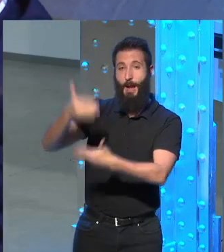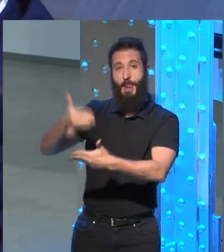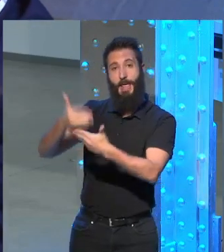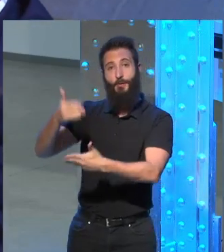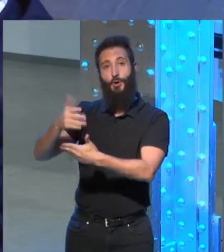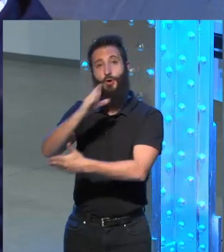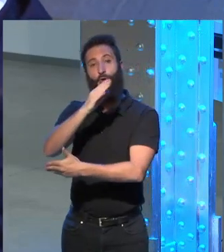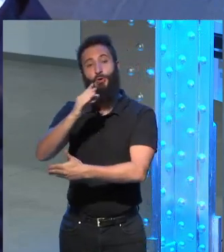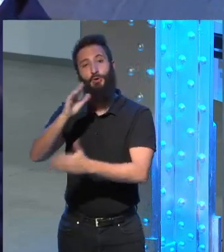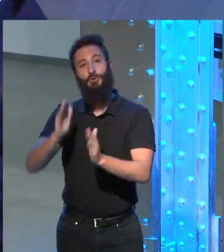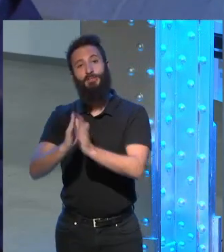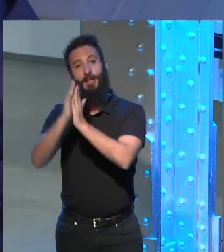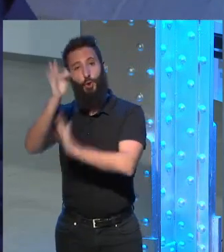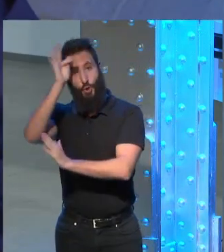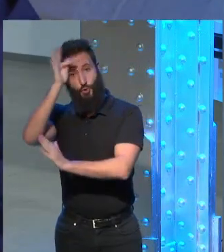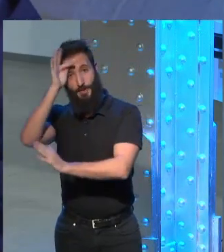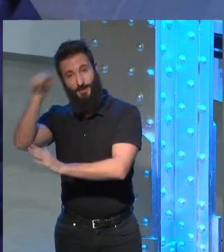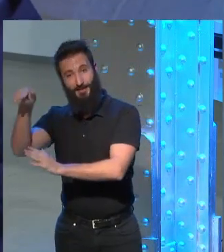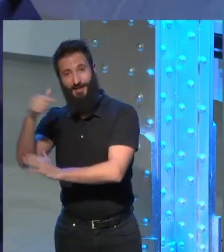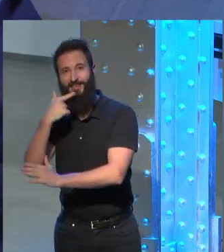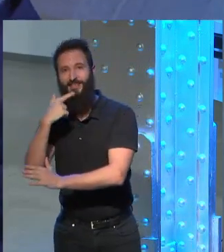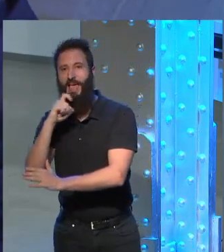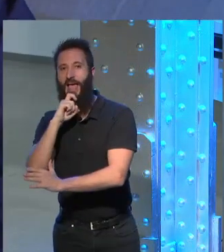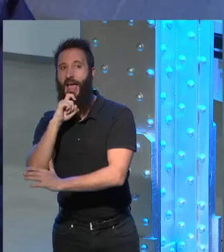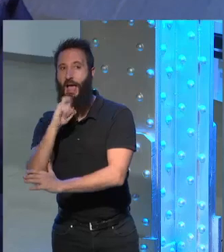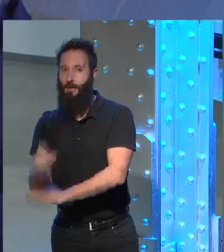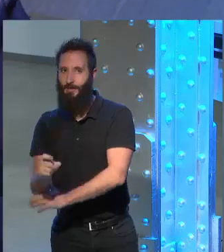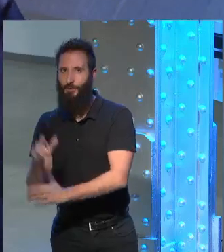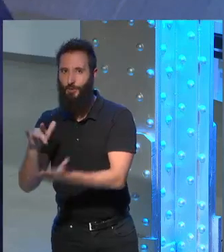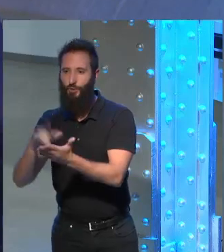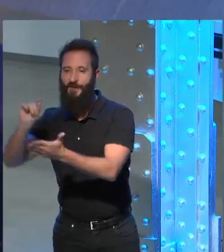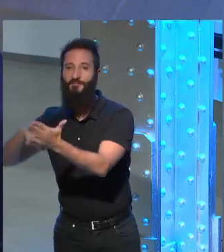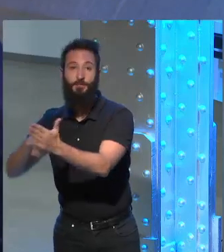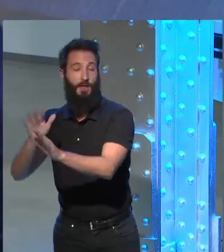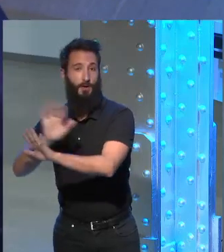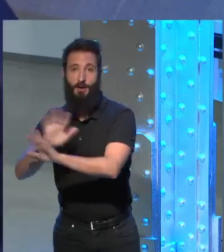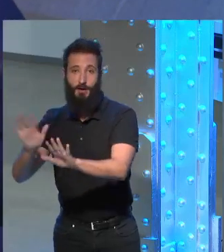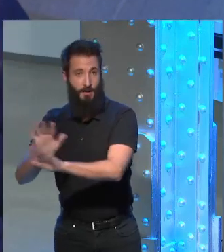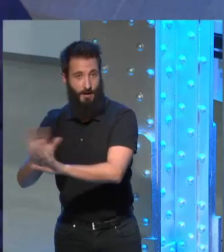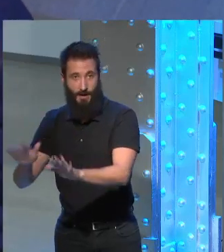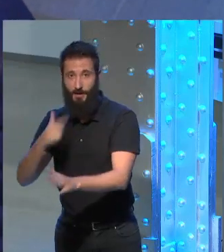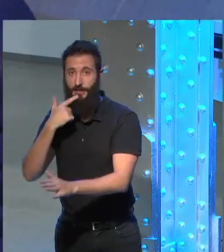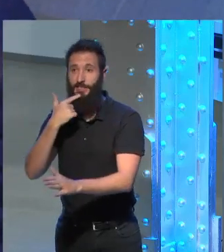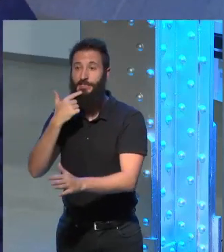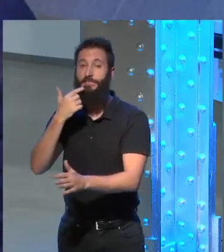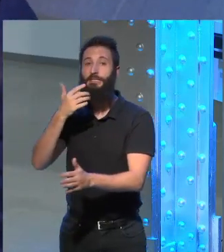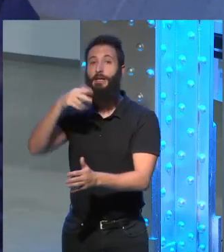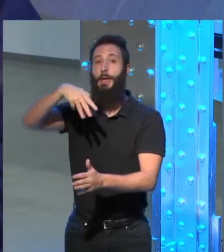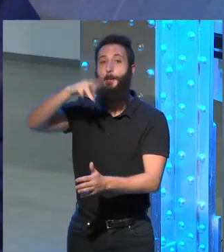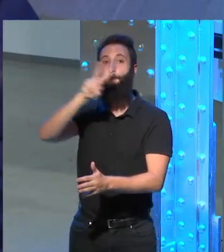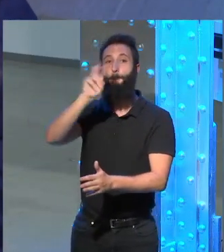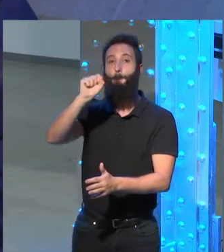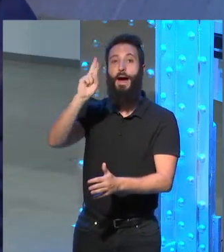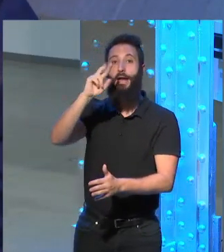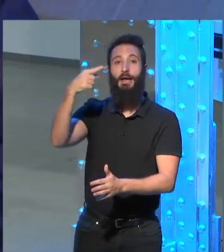domingo apareció un aviso que no estaba firmado pero decía si Vargas Llosa viene